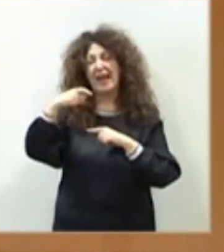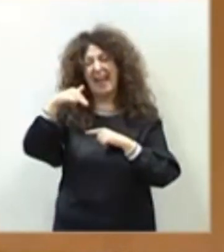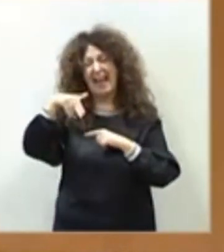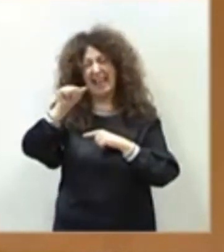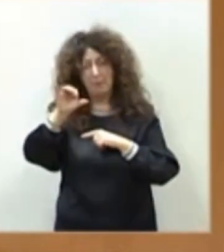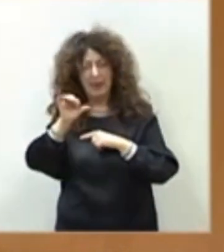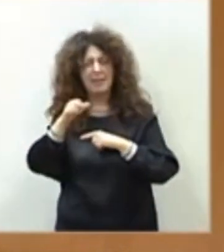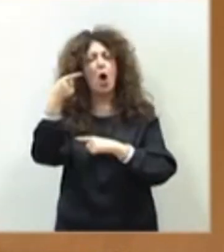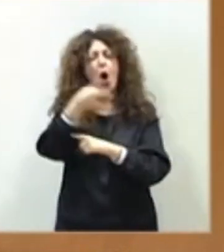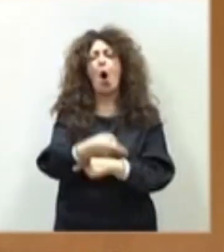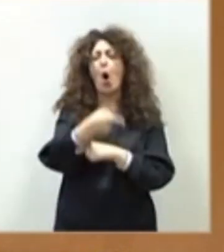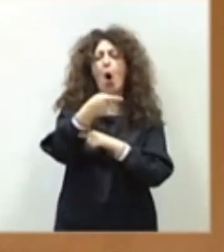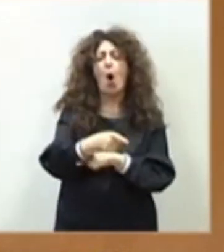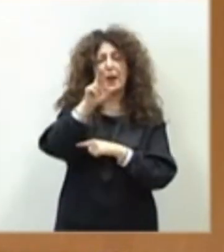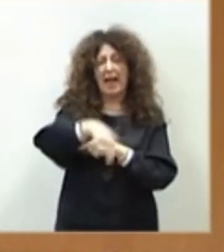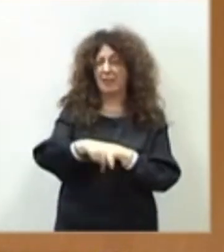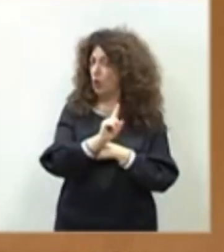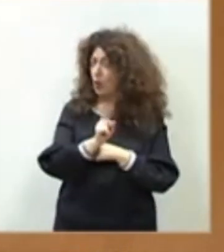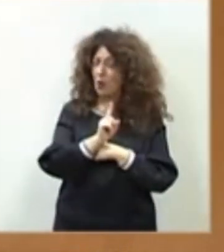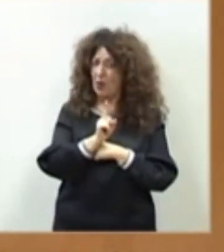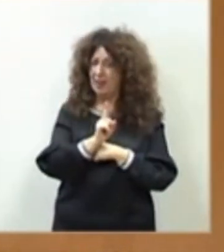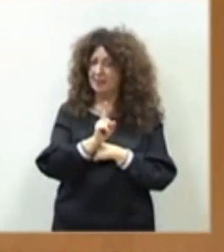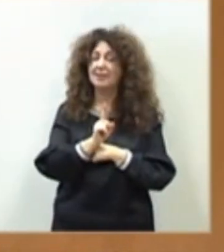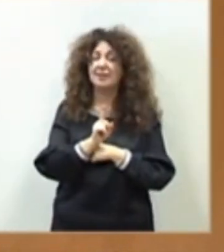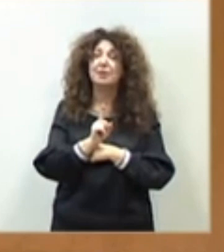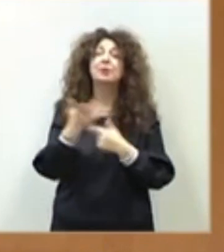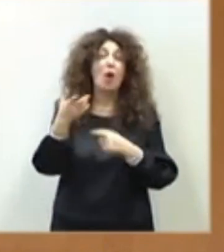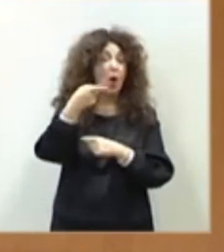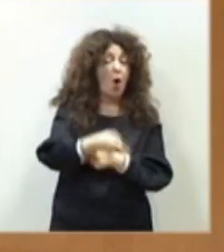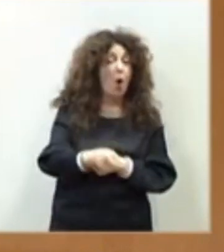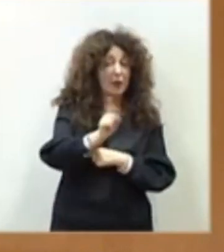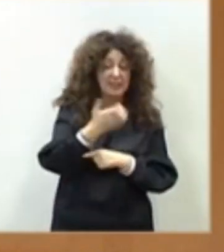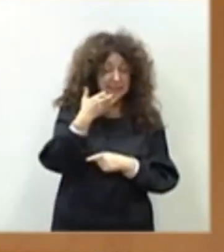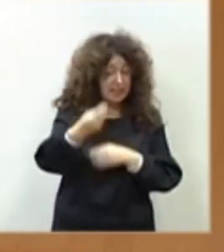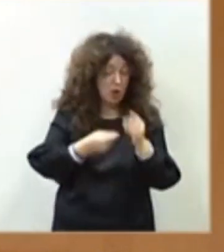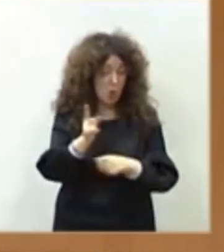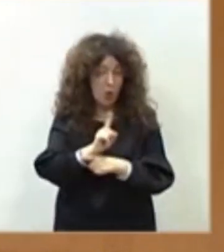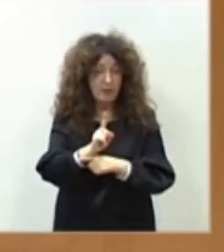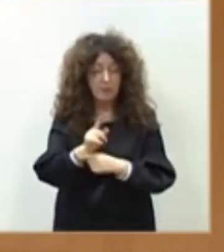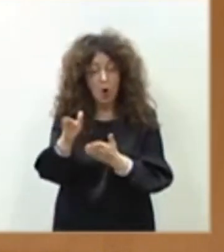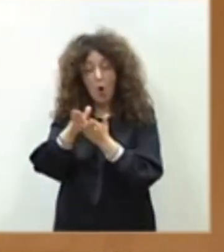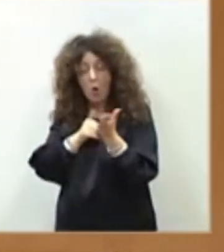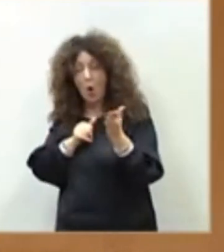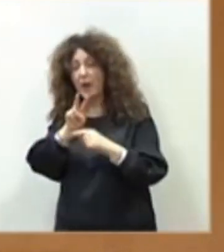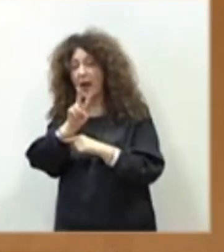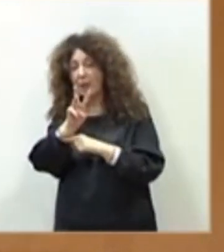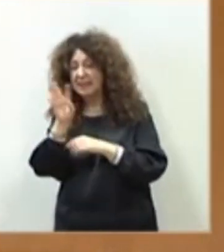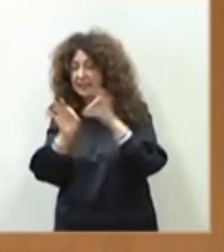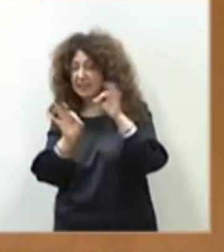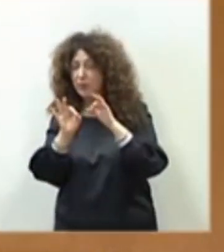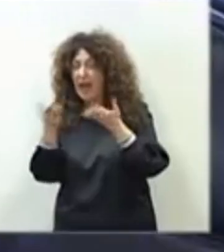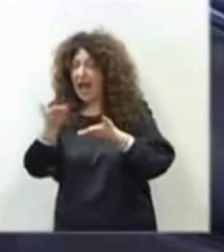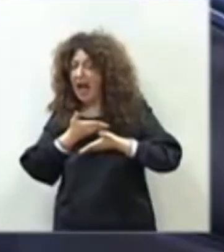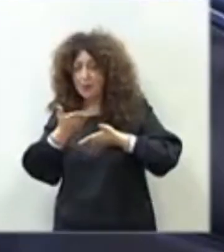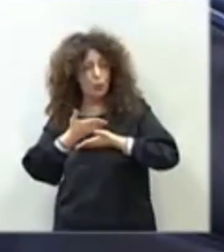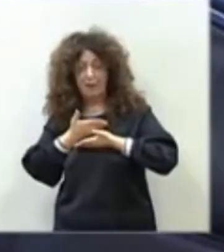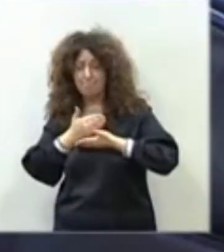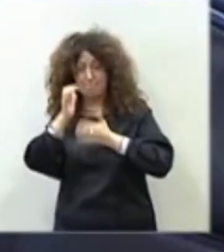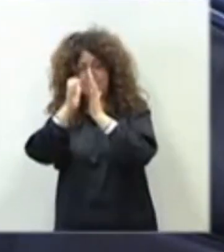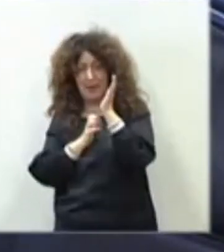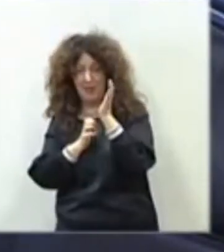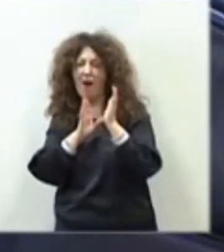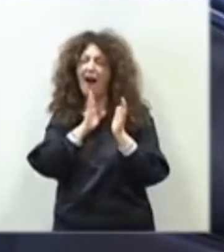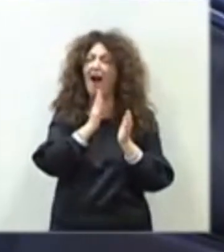hachazo a las ayudas de la PAG. Claro, no son obligatorios. Pero si no les haces, no cobras un 23% de las ayudas que antes sí que se cobraban.